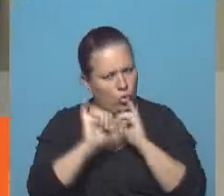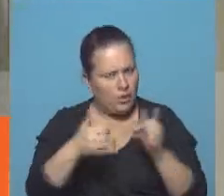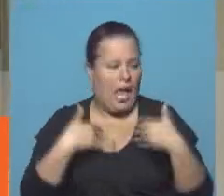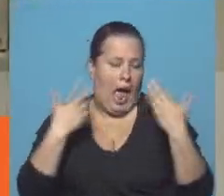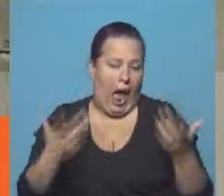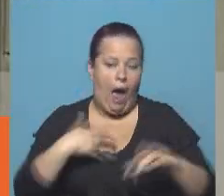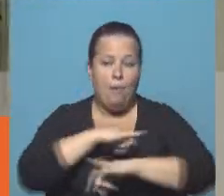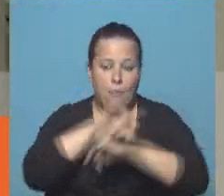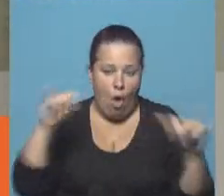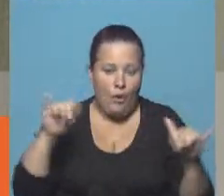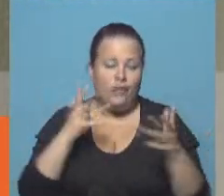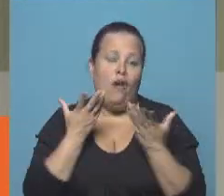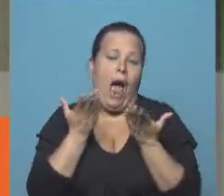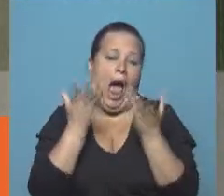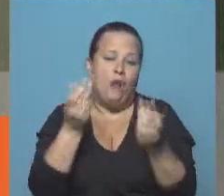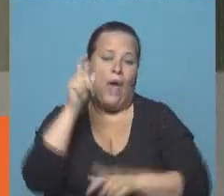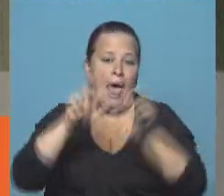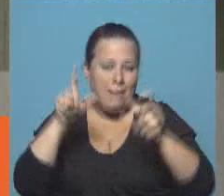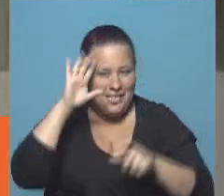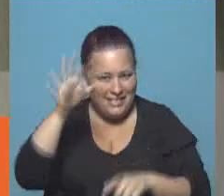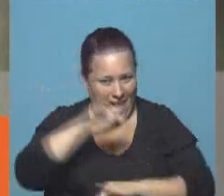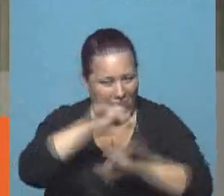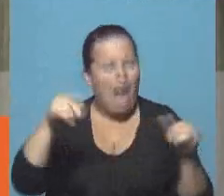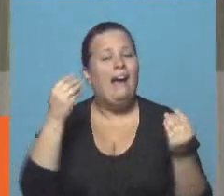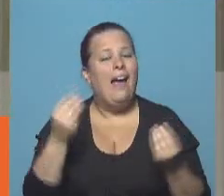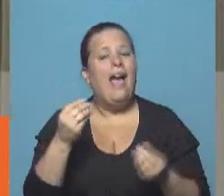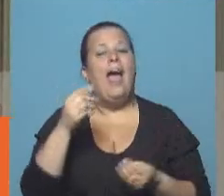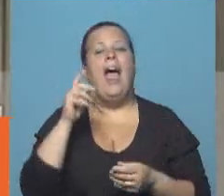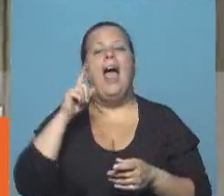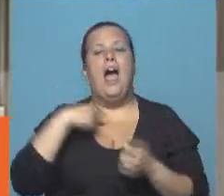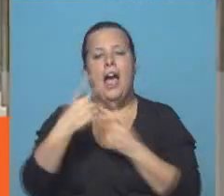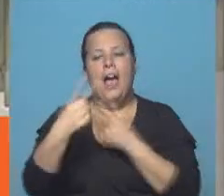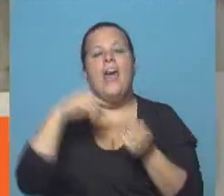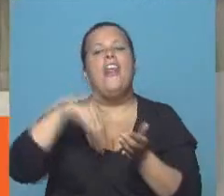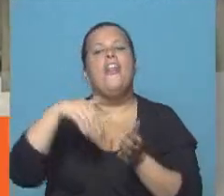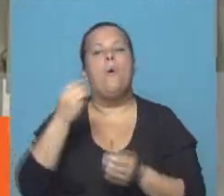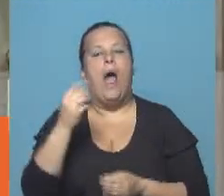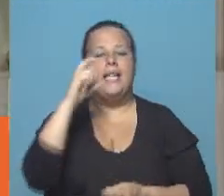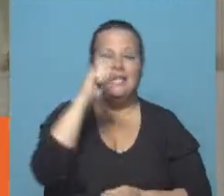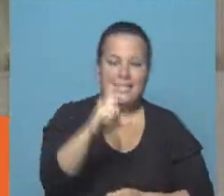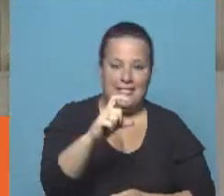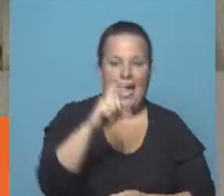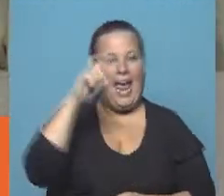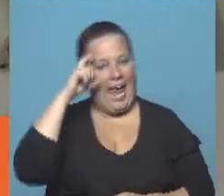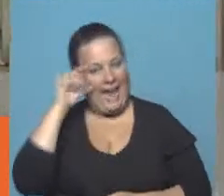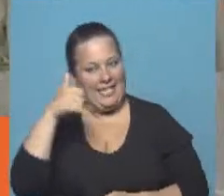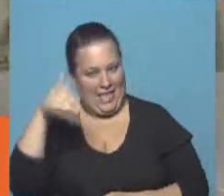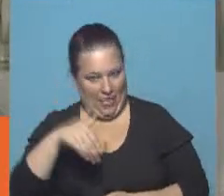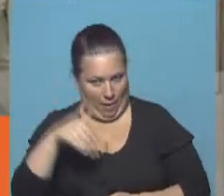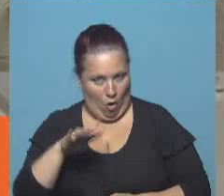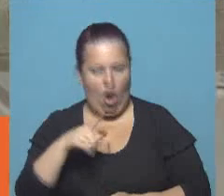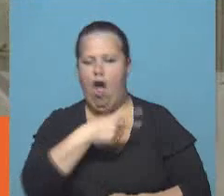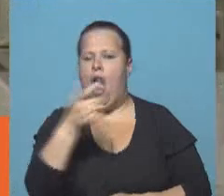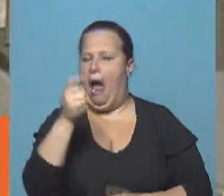Aprovecho, a manera de servicio a nuestros televidentes, para decirles que las que están operando con demora son la C y la E. Te decía,